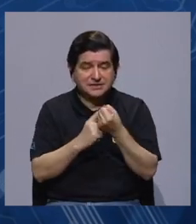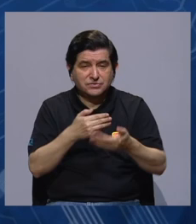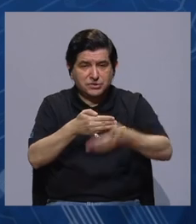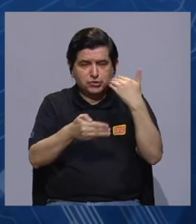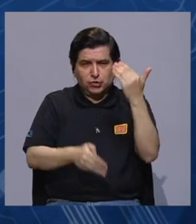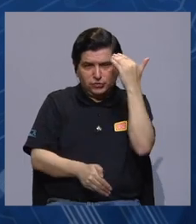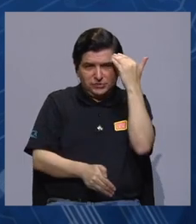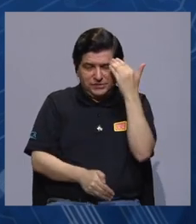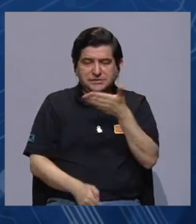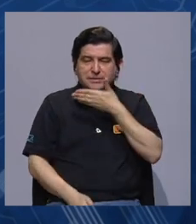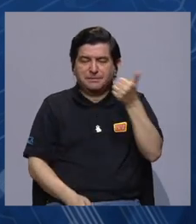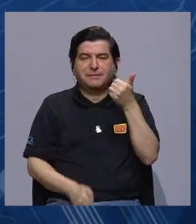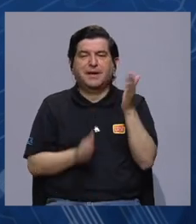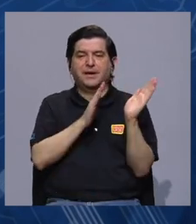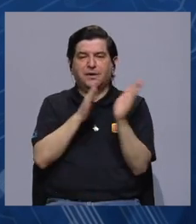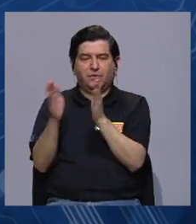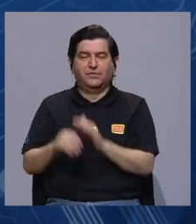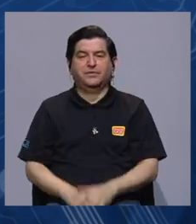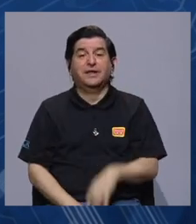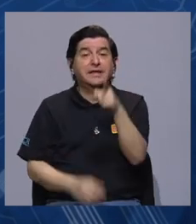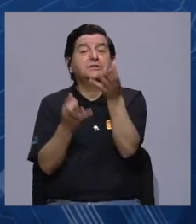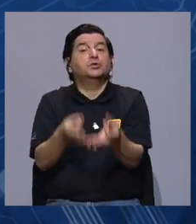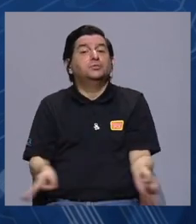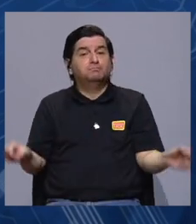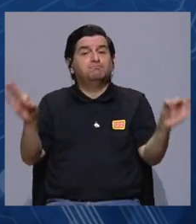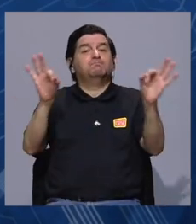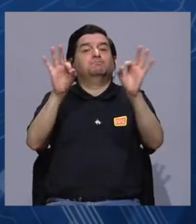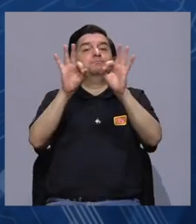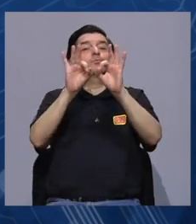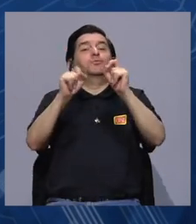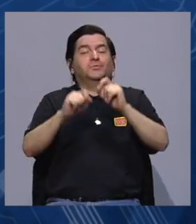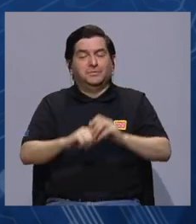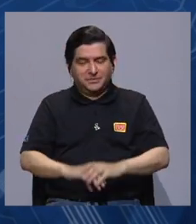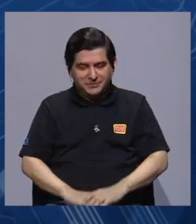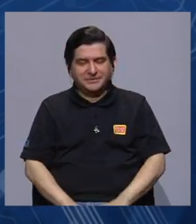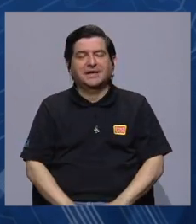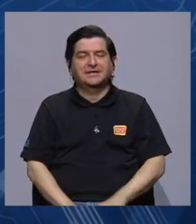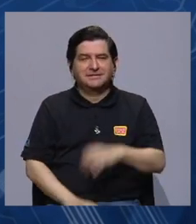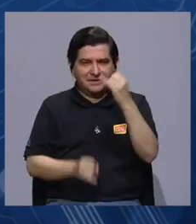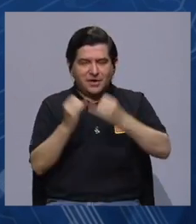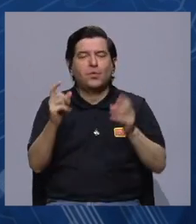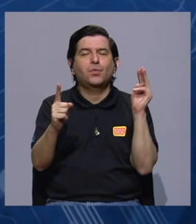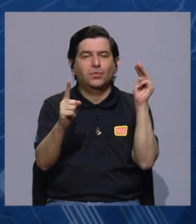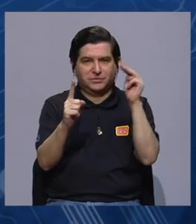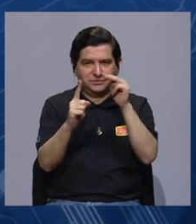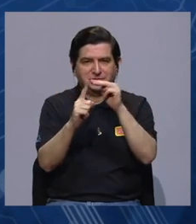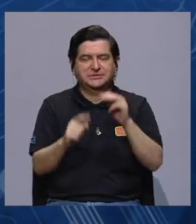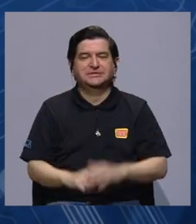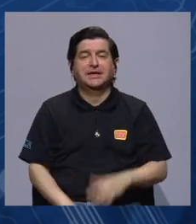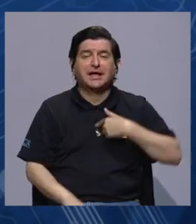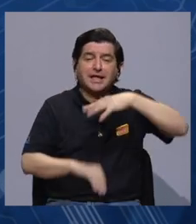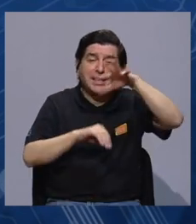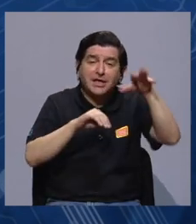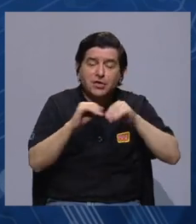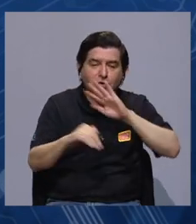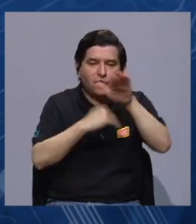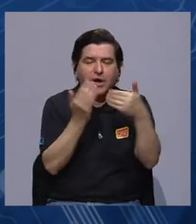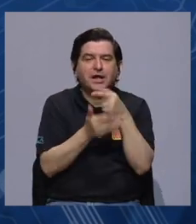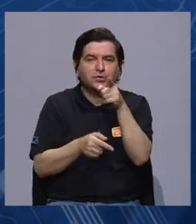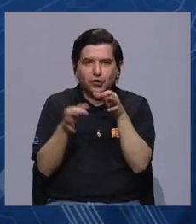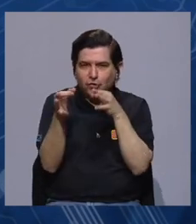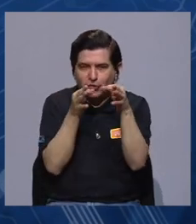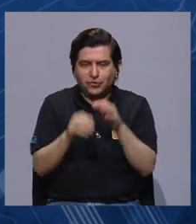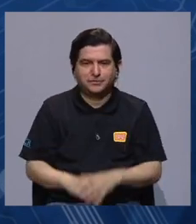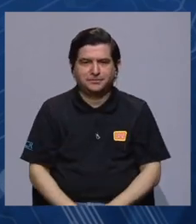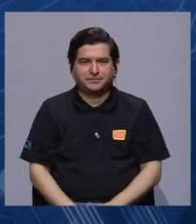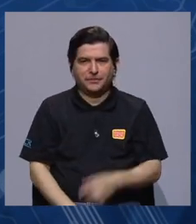anticipación pues para estar mejor preparados. Eso es importante. Importantísimo, Rolfo. Importantísimo ese último mensaje y yo agrego a